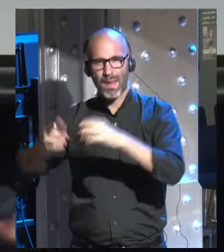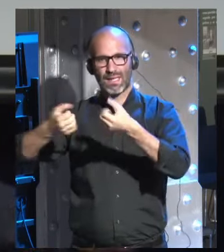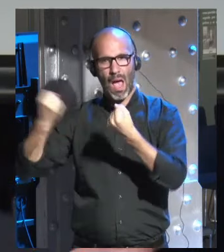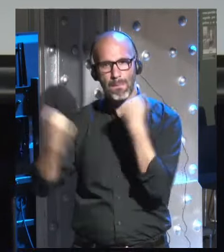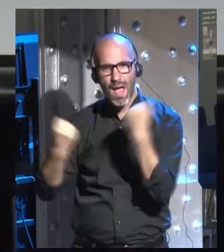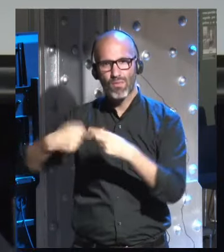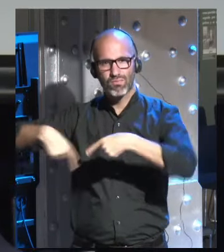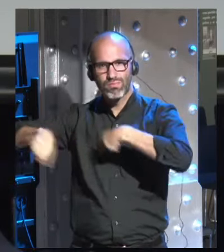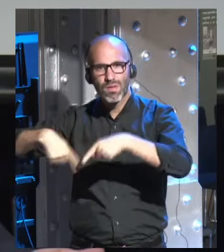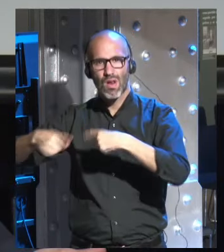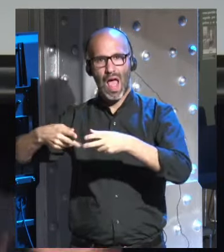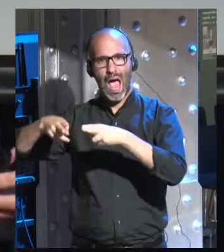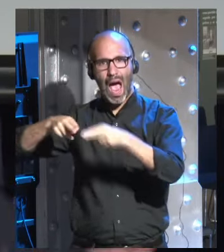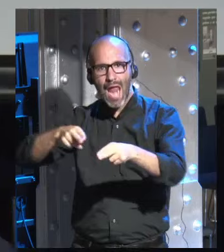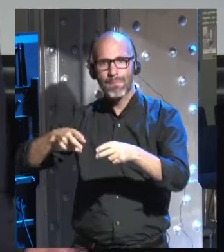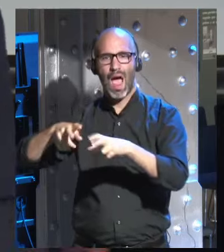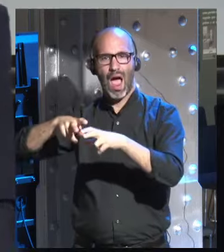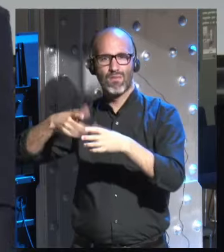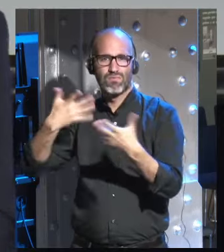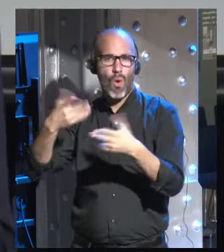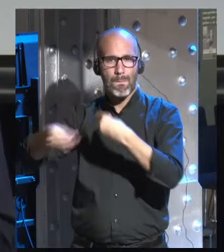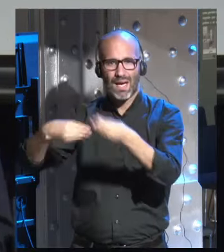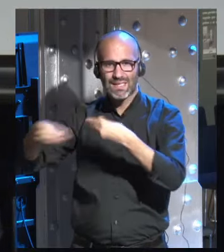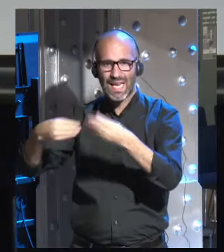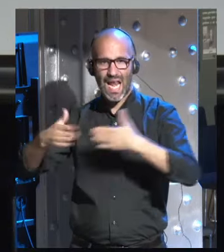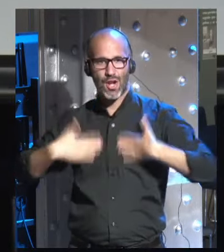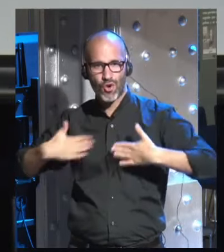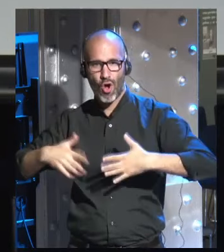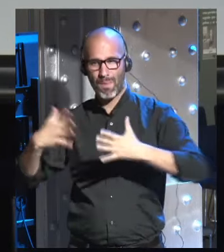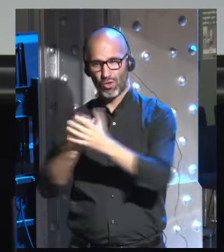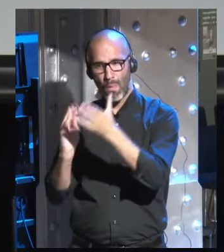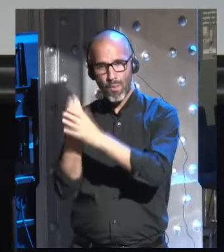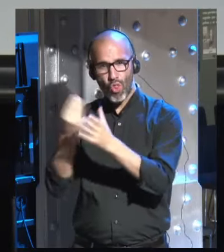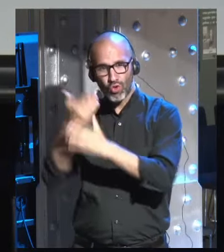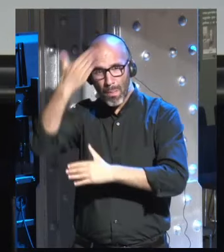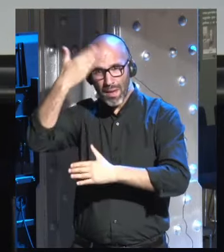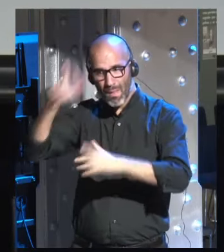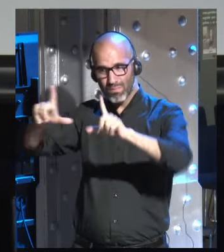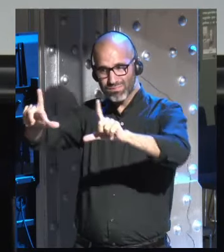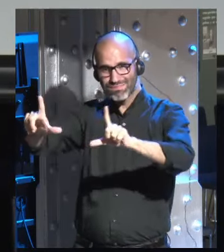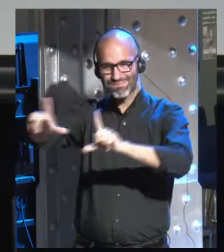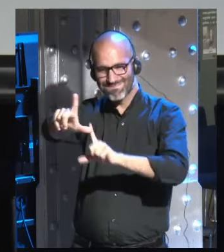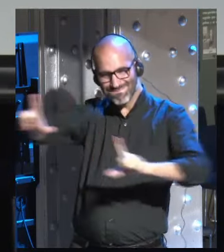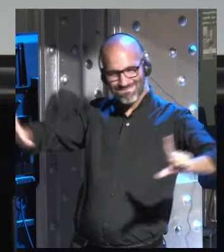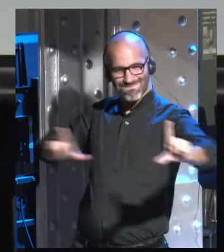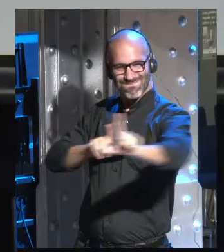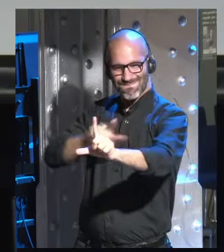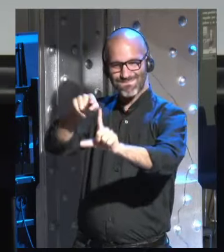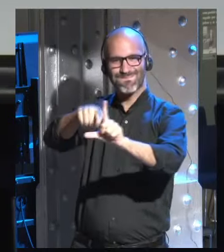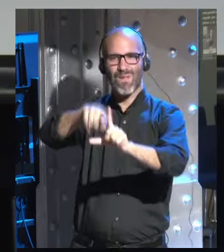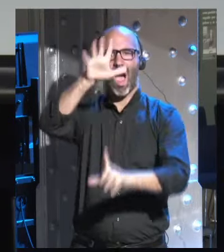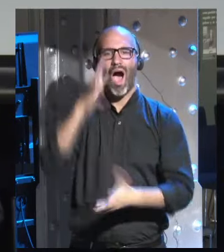los vehículos, las armas, los materiales textiles. El producto principal de la economía será cuerpos,